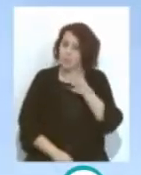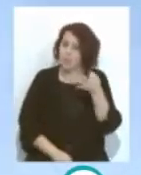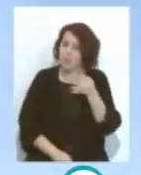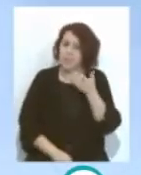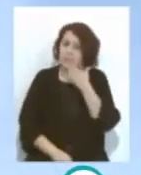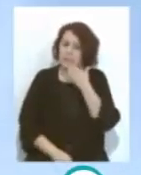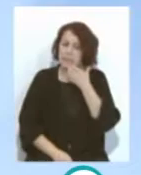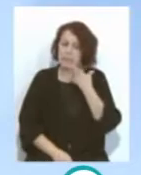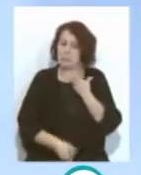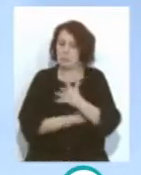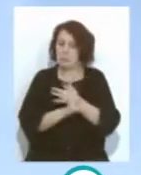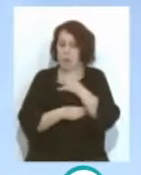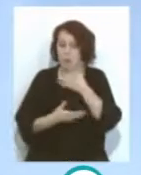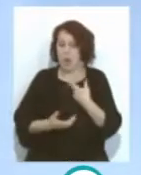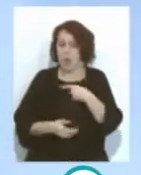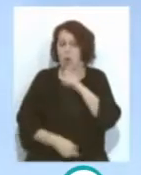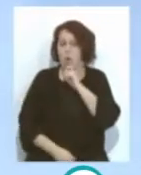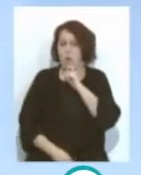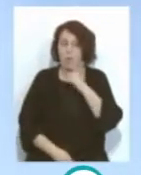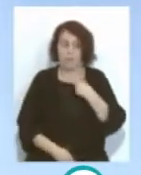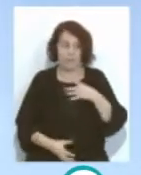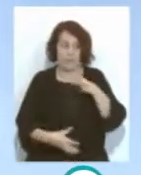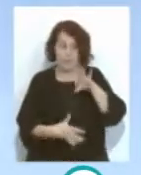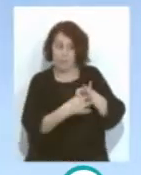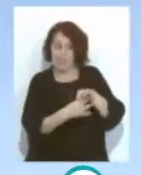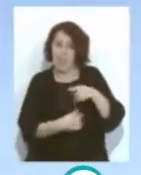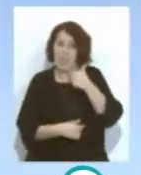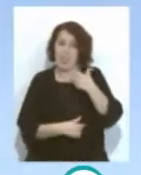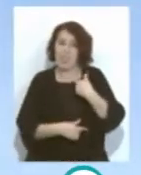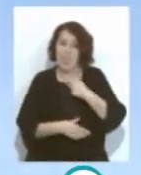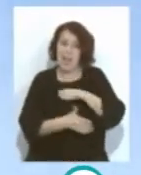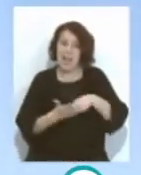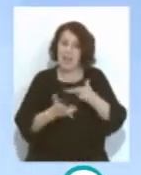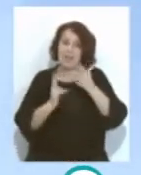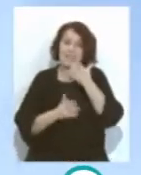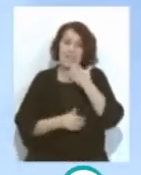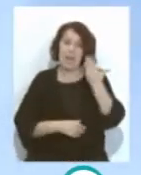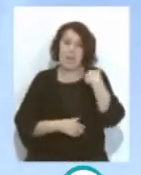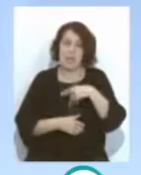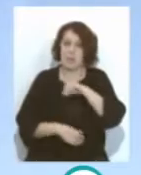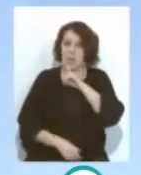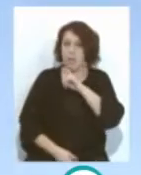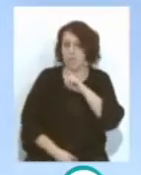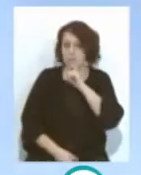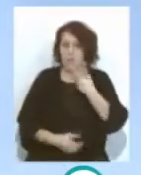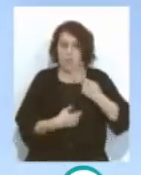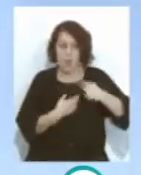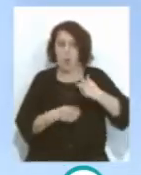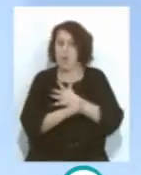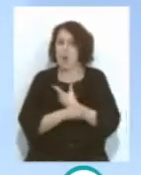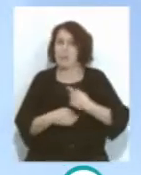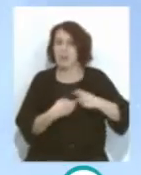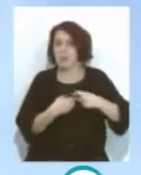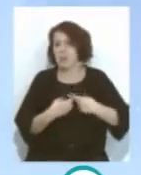disposición Que tiene el jugador Actualmente Con respecto a lo que tú Decías De la ficha libre Si ya de por sí Era difícil Incorporar un jugador Que no esté participando Y